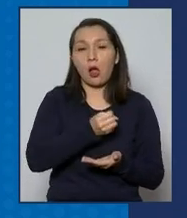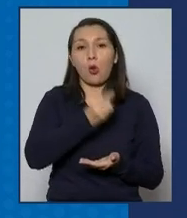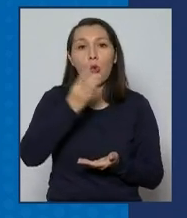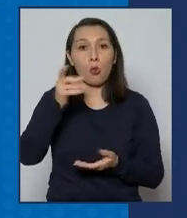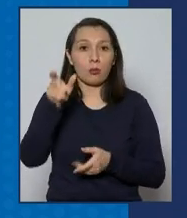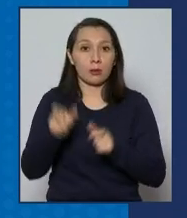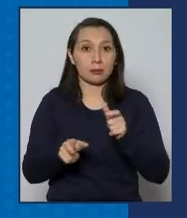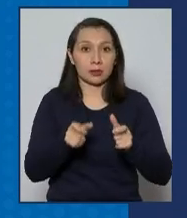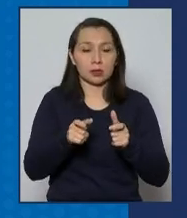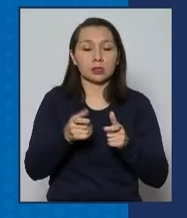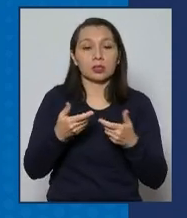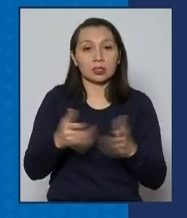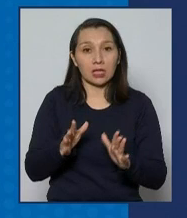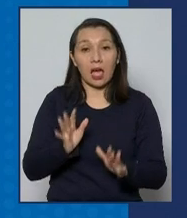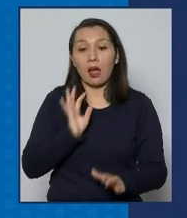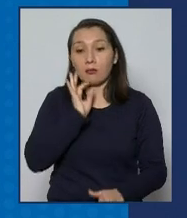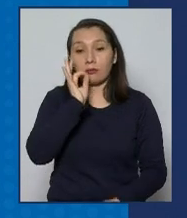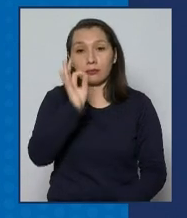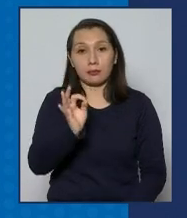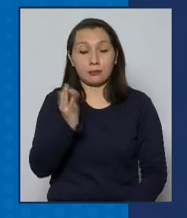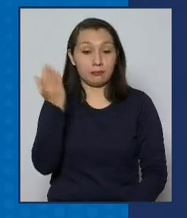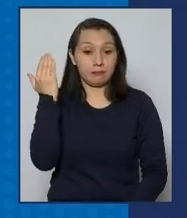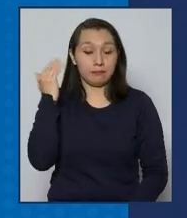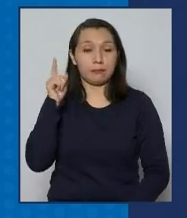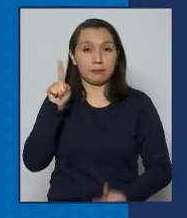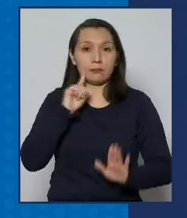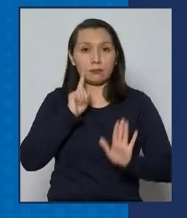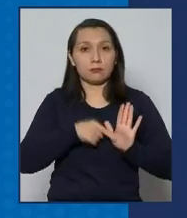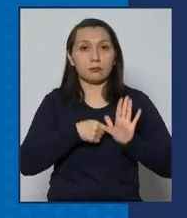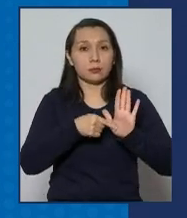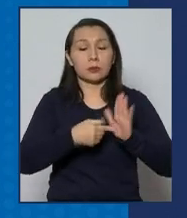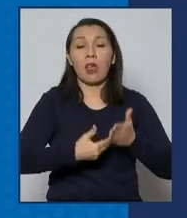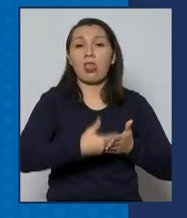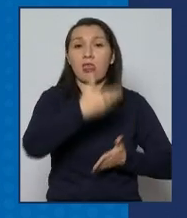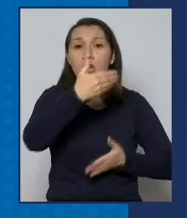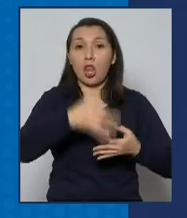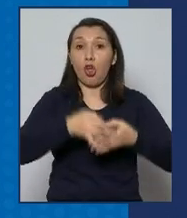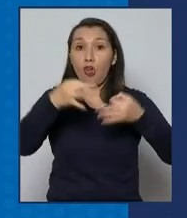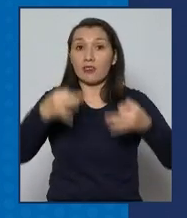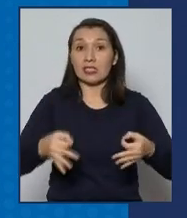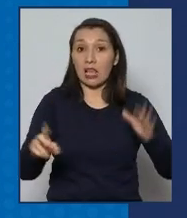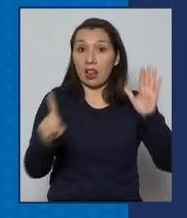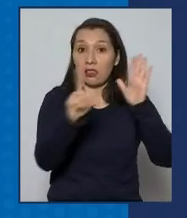y habiendo mencionado lo que está hoy día en el diario oficial,